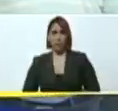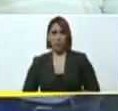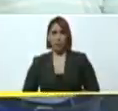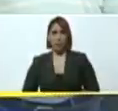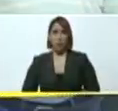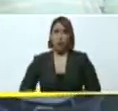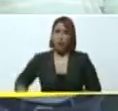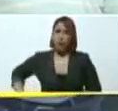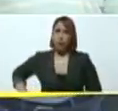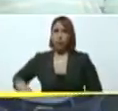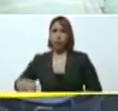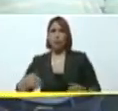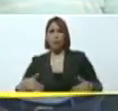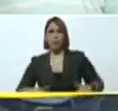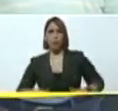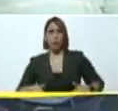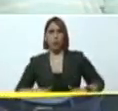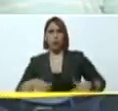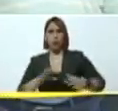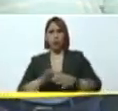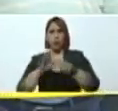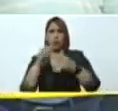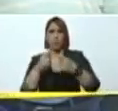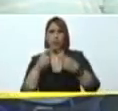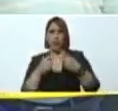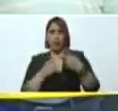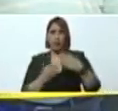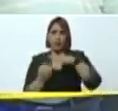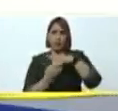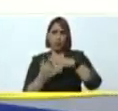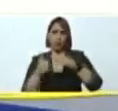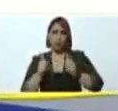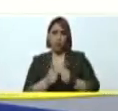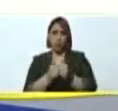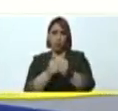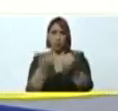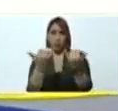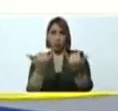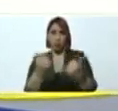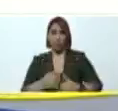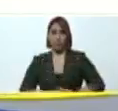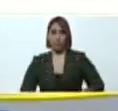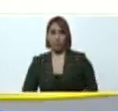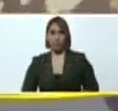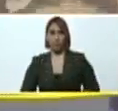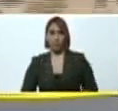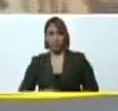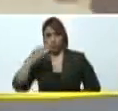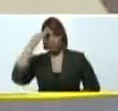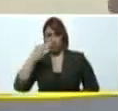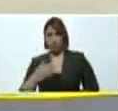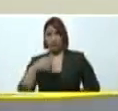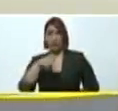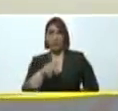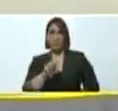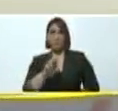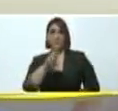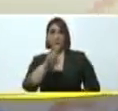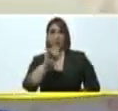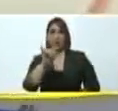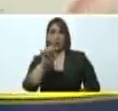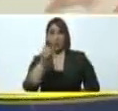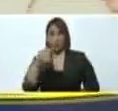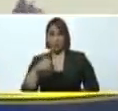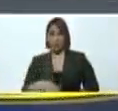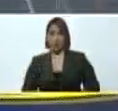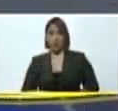esfuerzo unido de varias instituciones. Me acompaña en este momento el general Pérez, quien es el